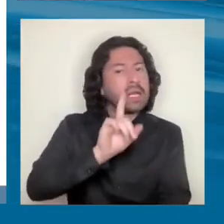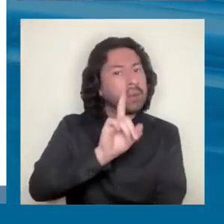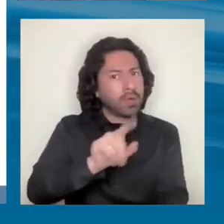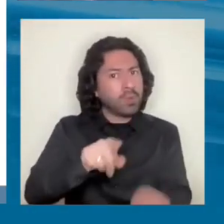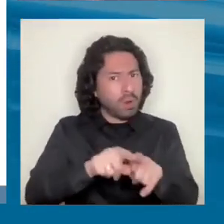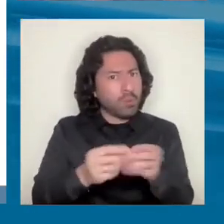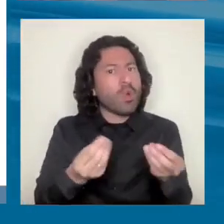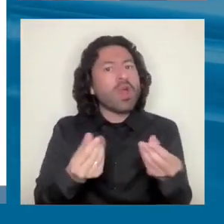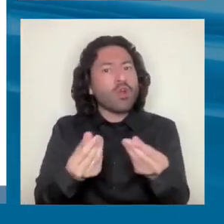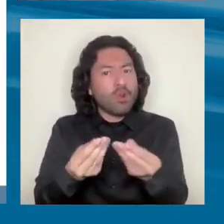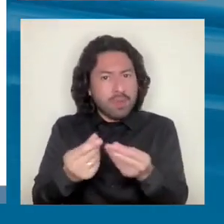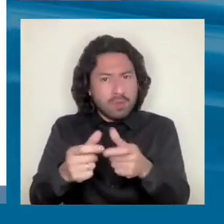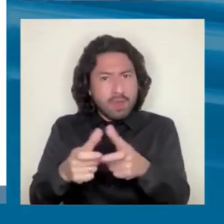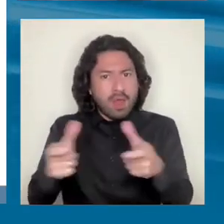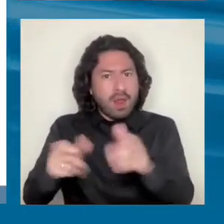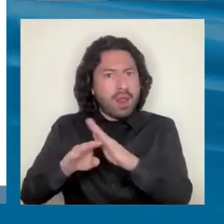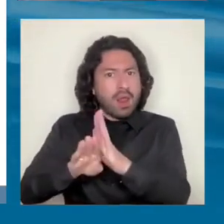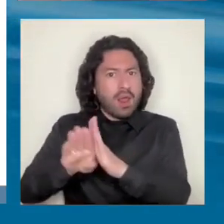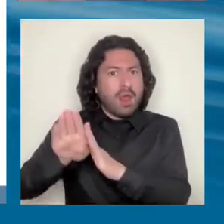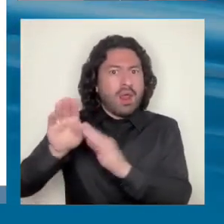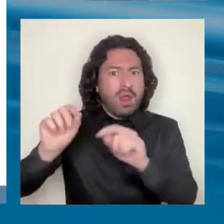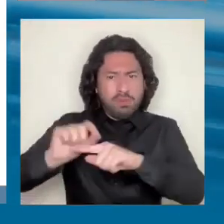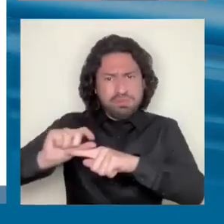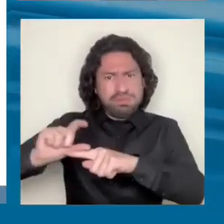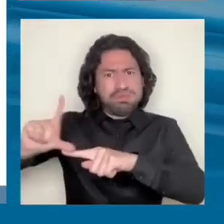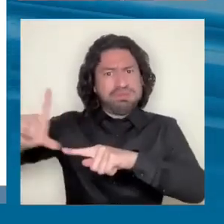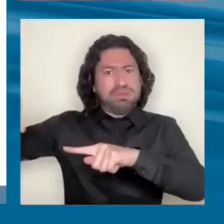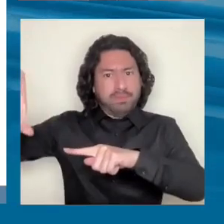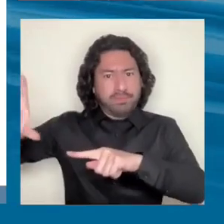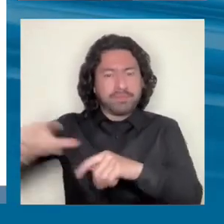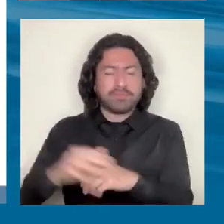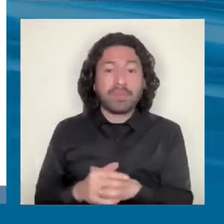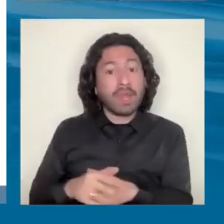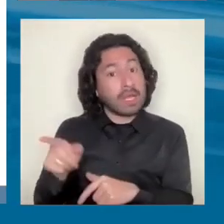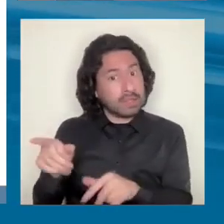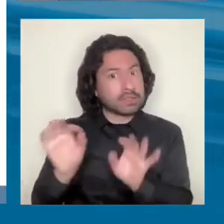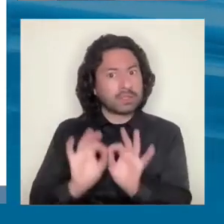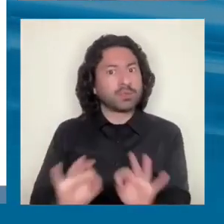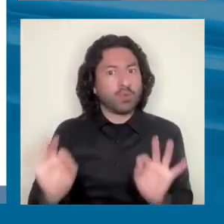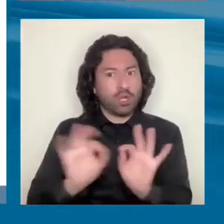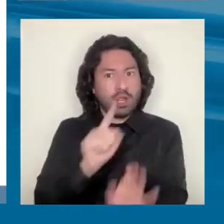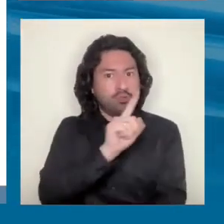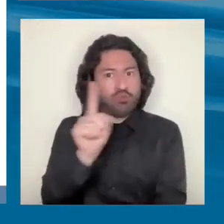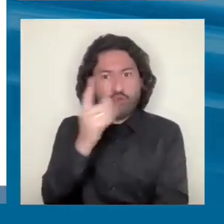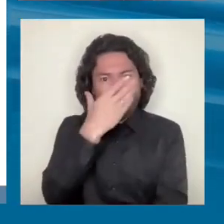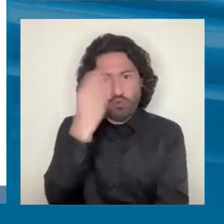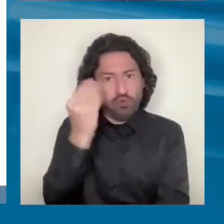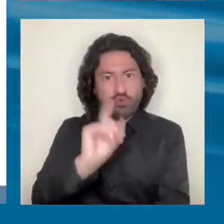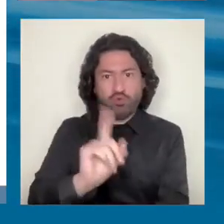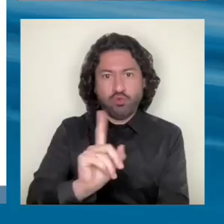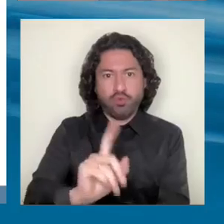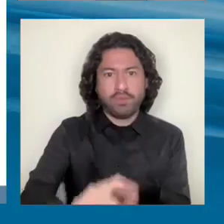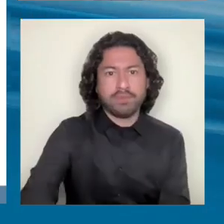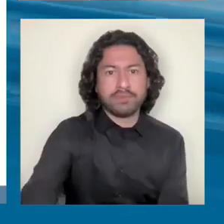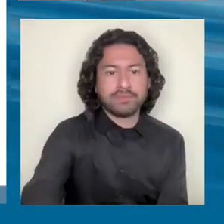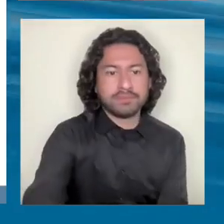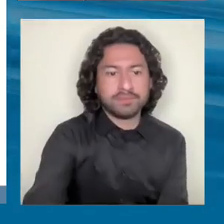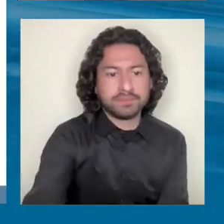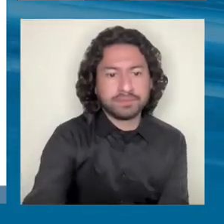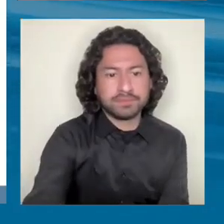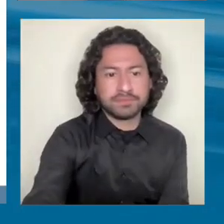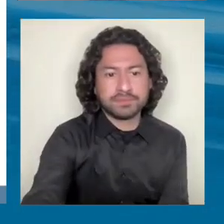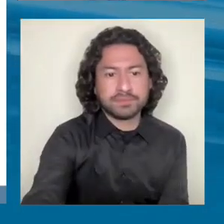que entonces pueda aportar más. Ese es un punto digamos obvio, evidente, pero importante que no se olvide. Los altos niveles de evasión y de